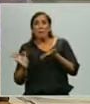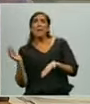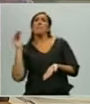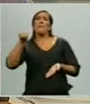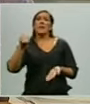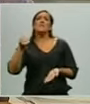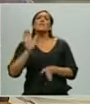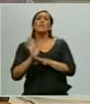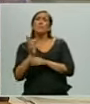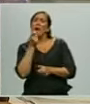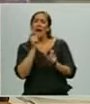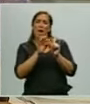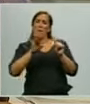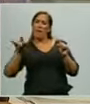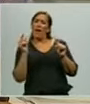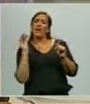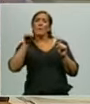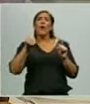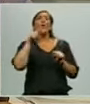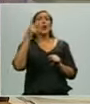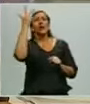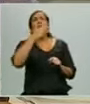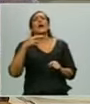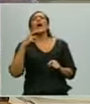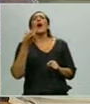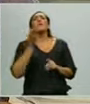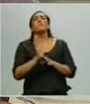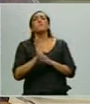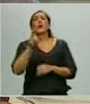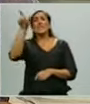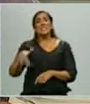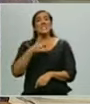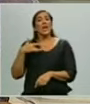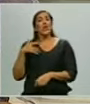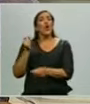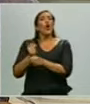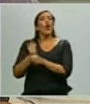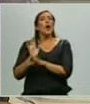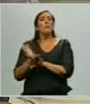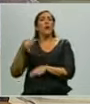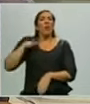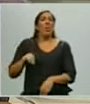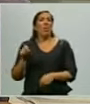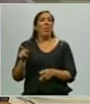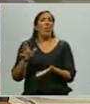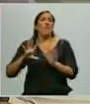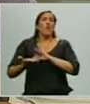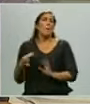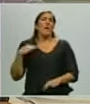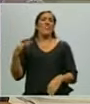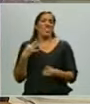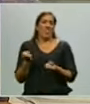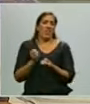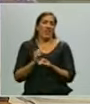hija de una señora que se gana la vida de mala manera. Con otras